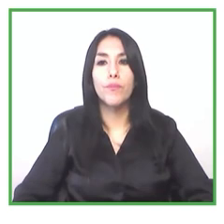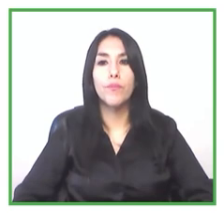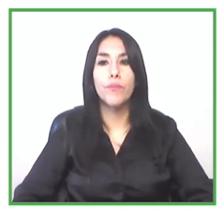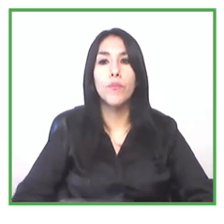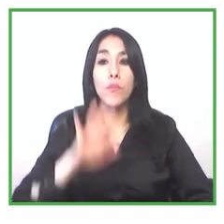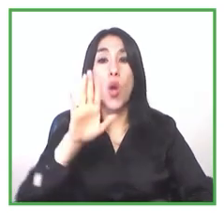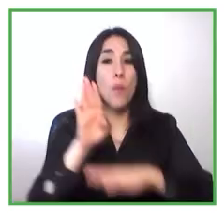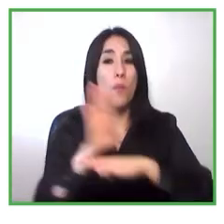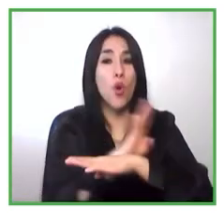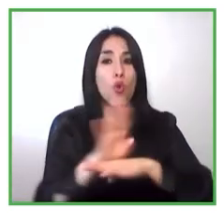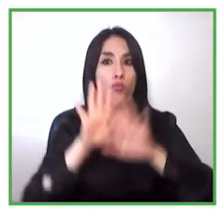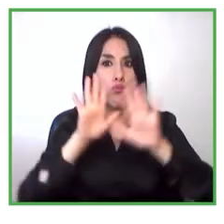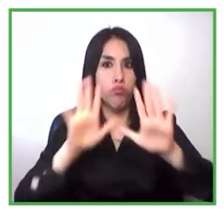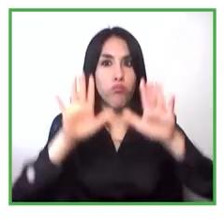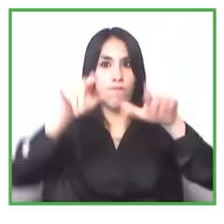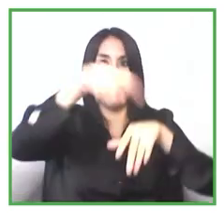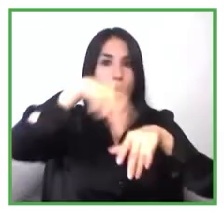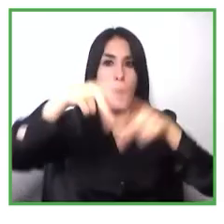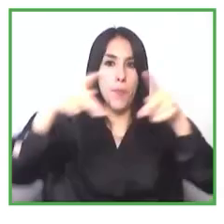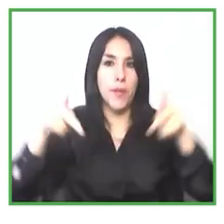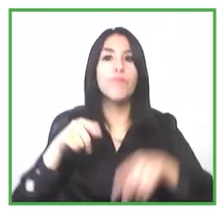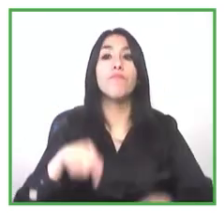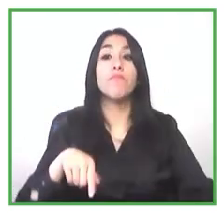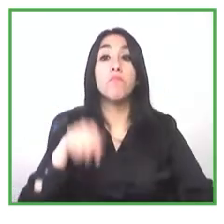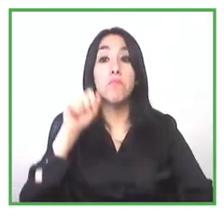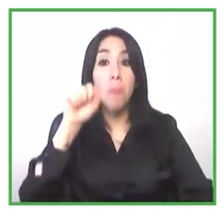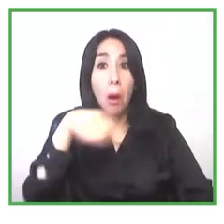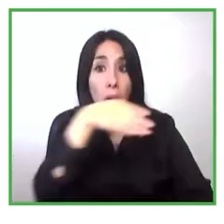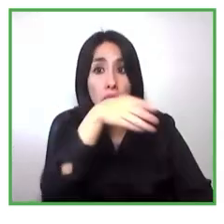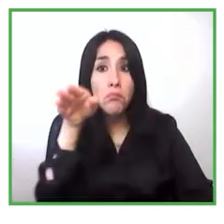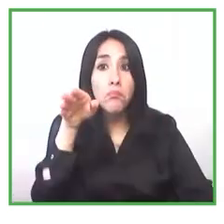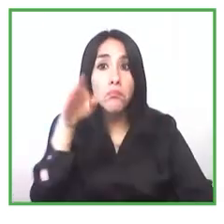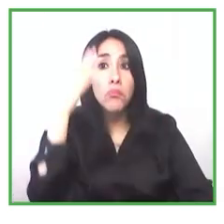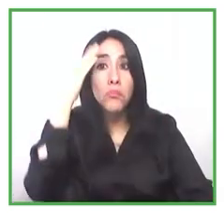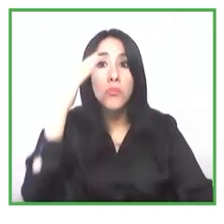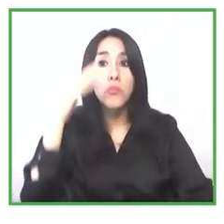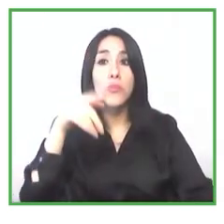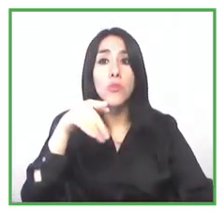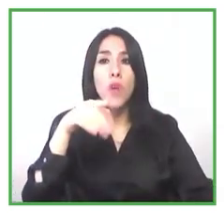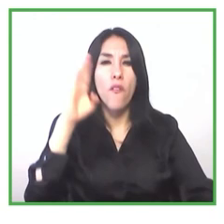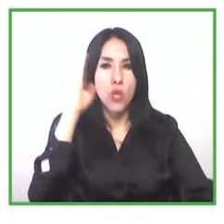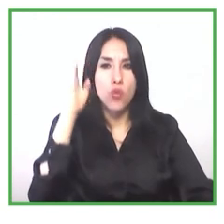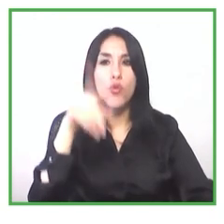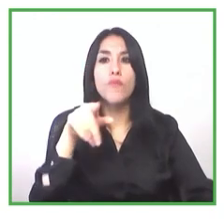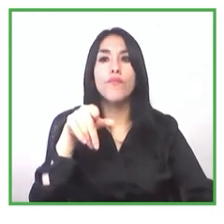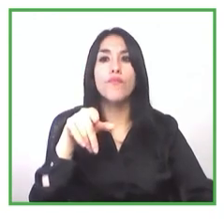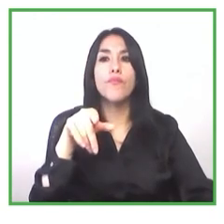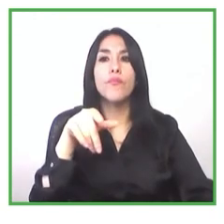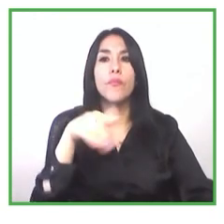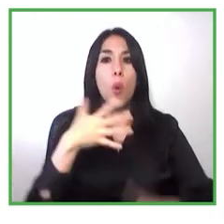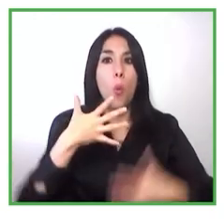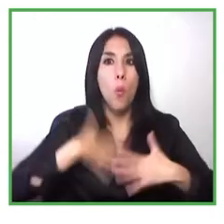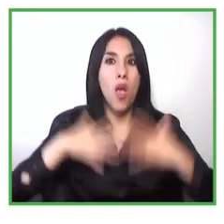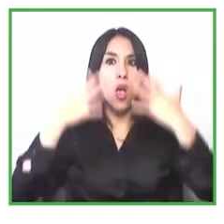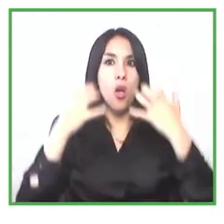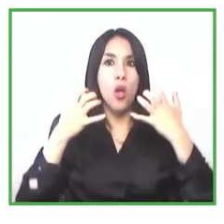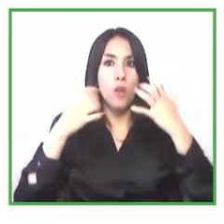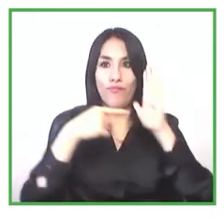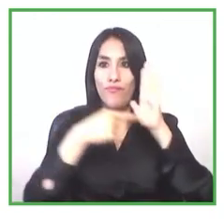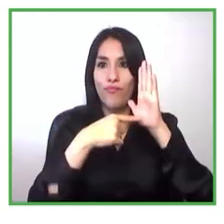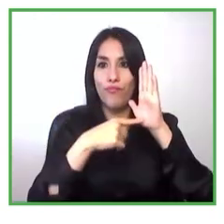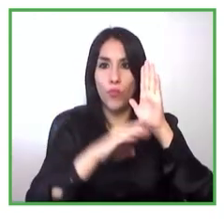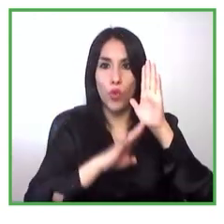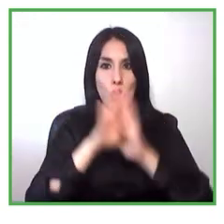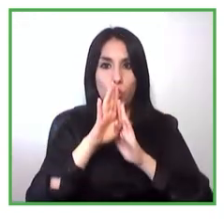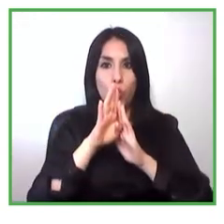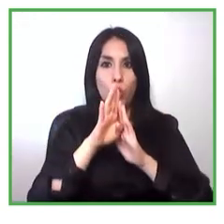datos de personas que quieren emprender y sumado pues a todo el tema digital que antes de la pandemia cuando empezó este